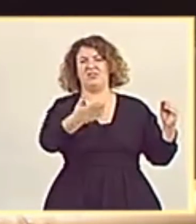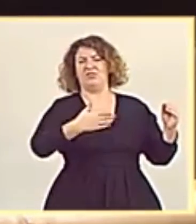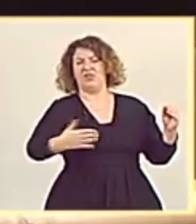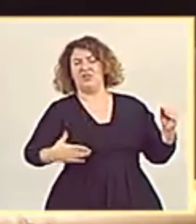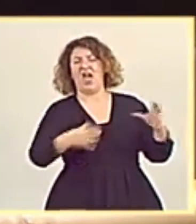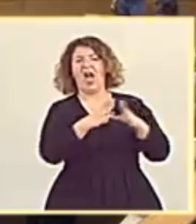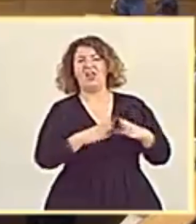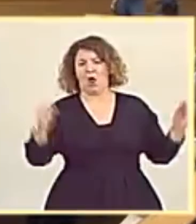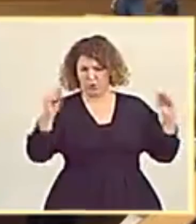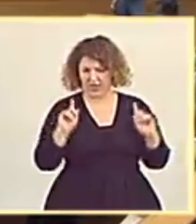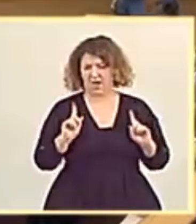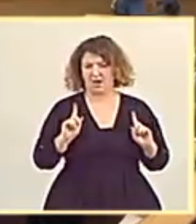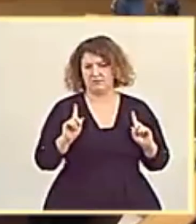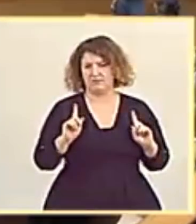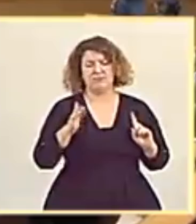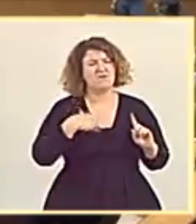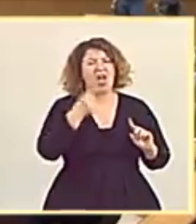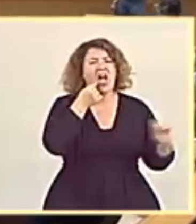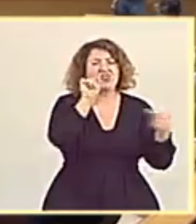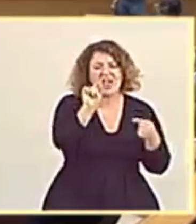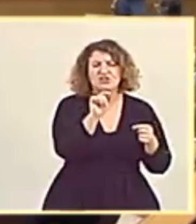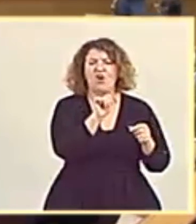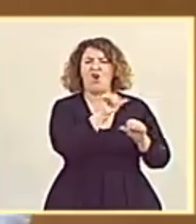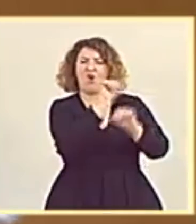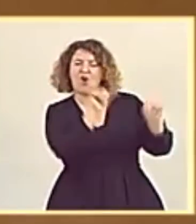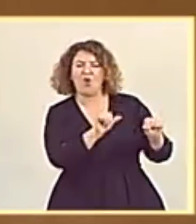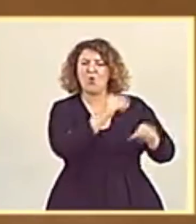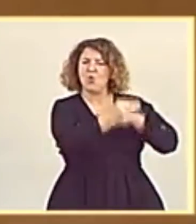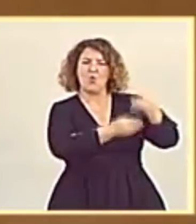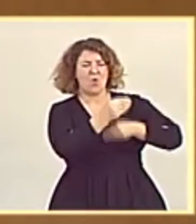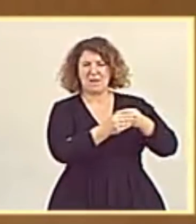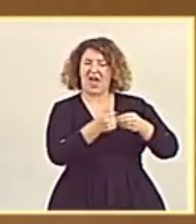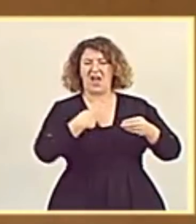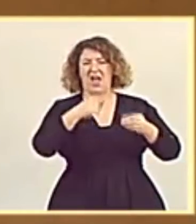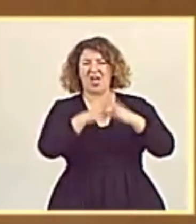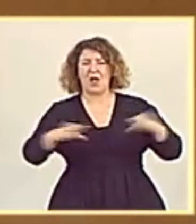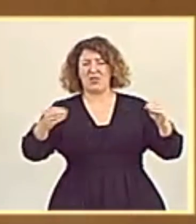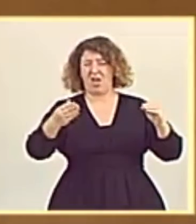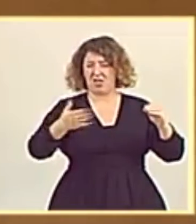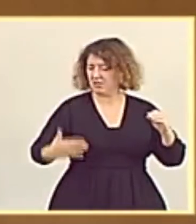Andalucía. Dejen de utilizarlo. En Andalucía,